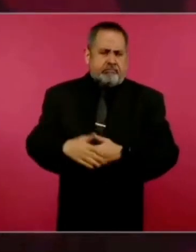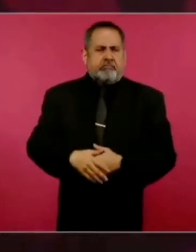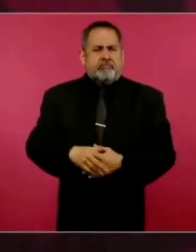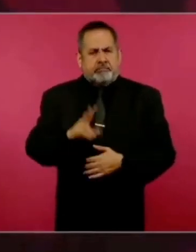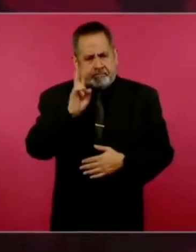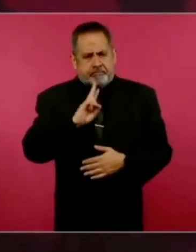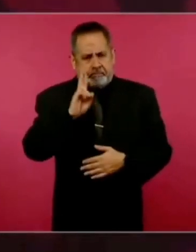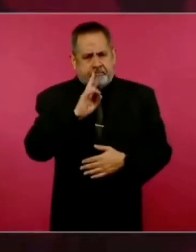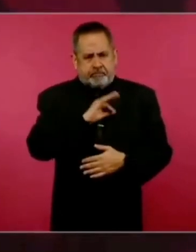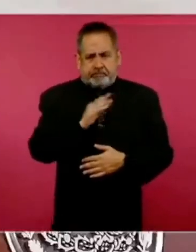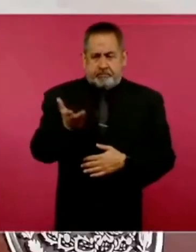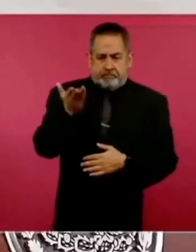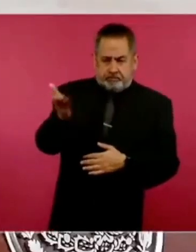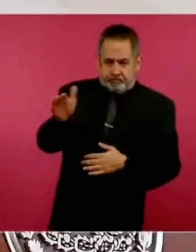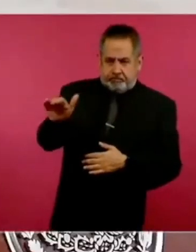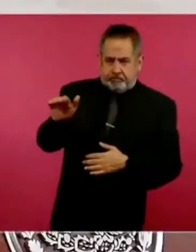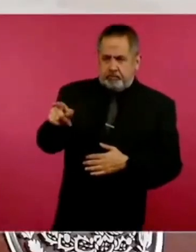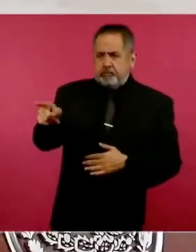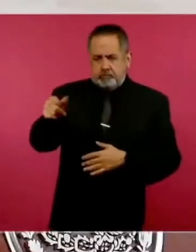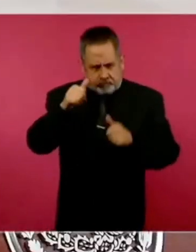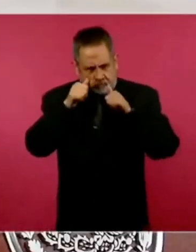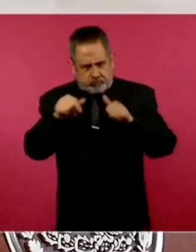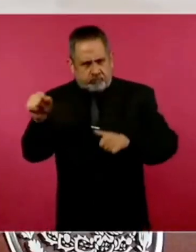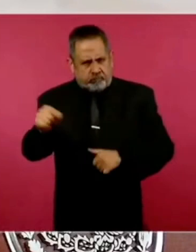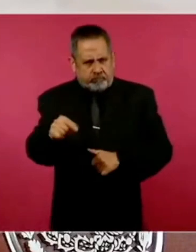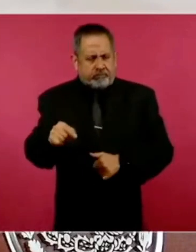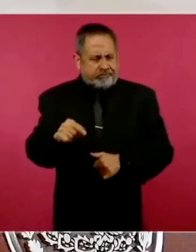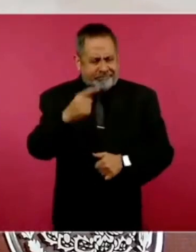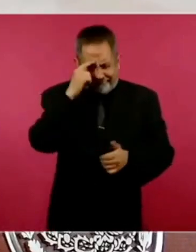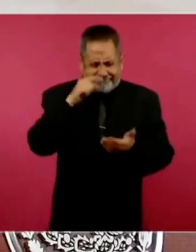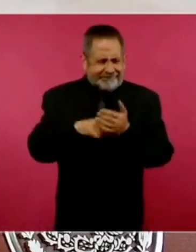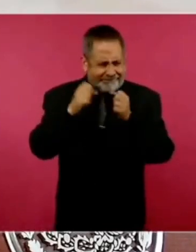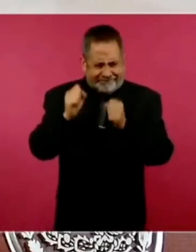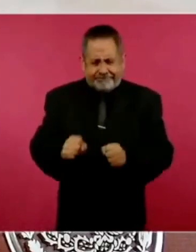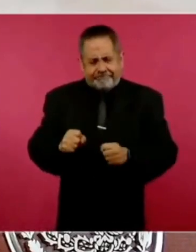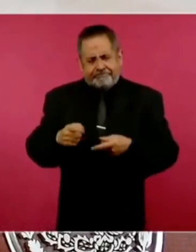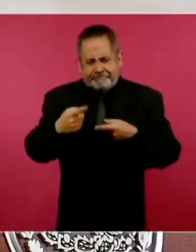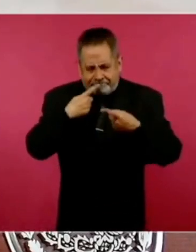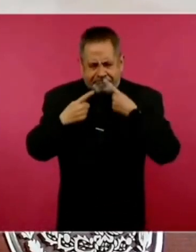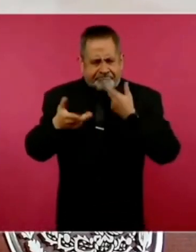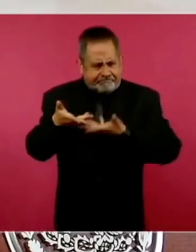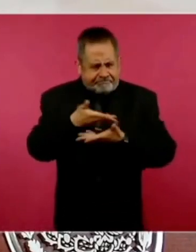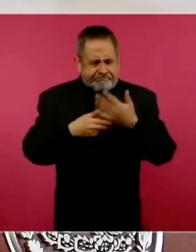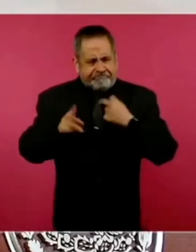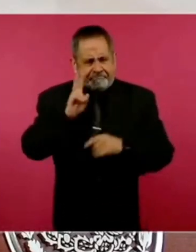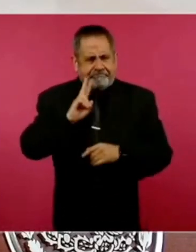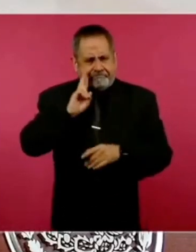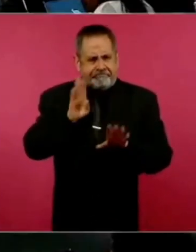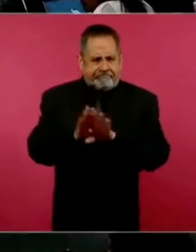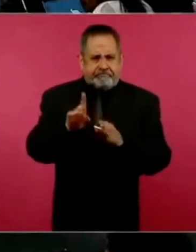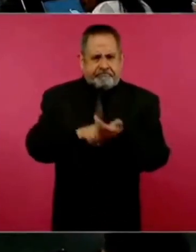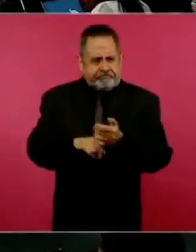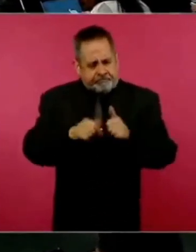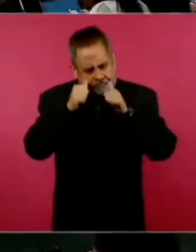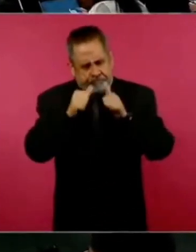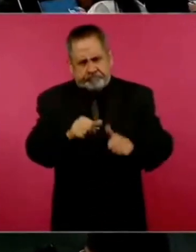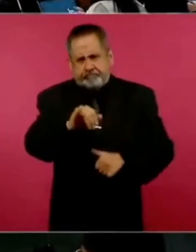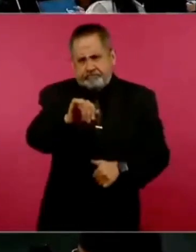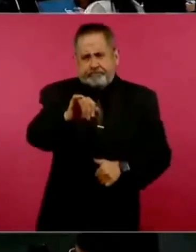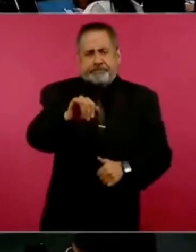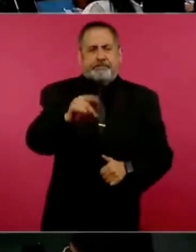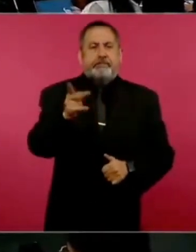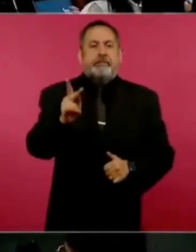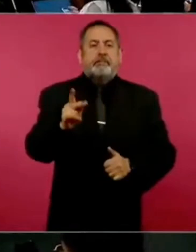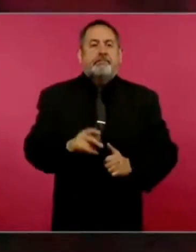pedirle que ella lo atienda, seguramente lo están atendiendo. Y